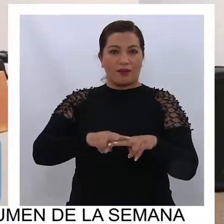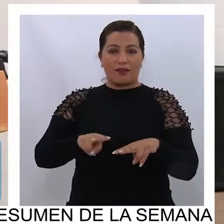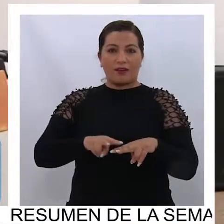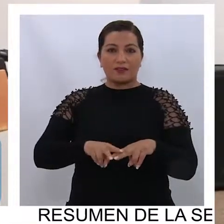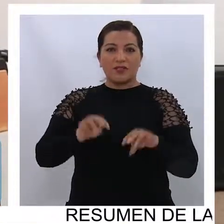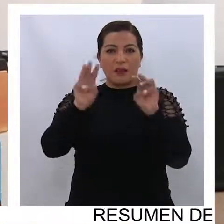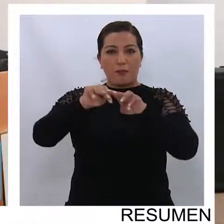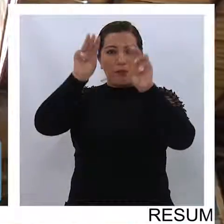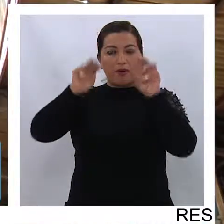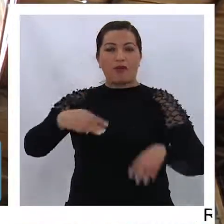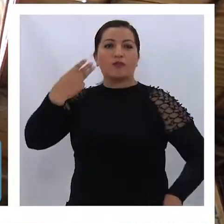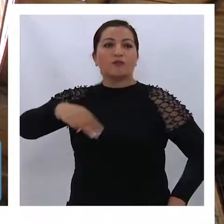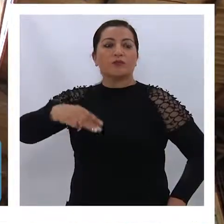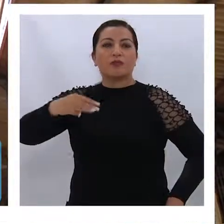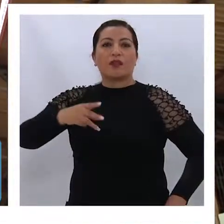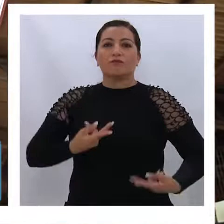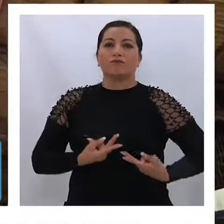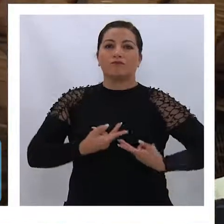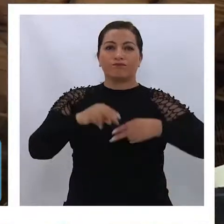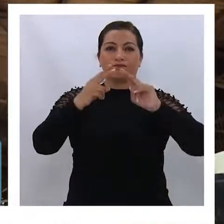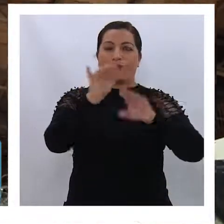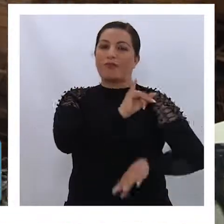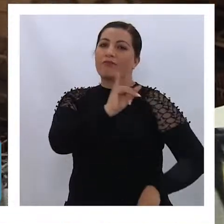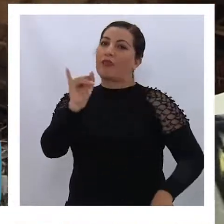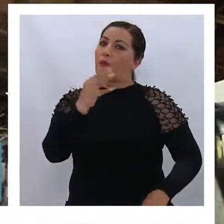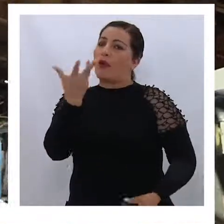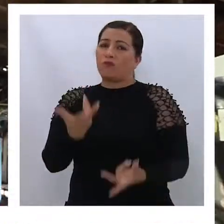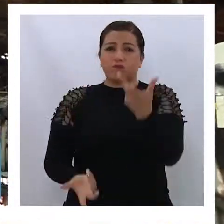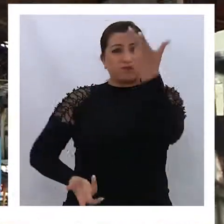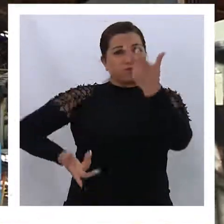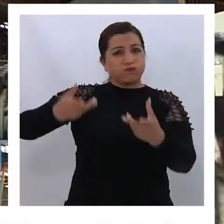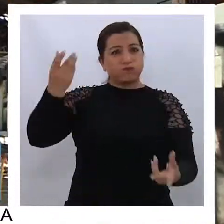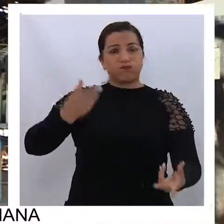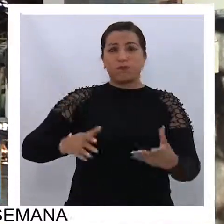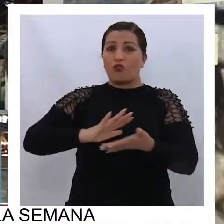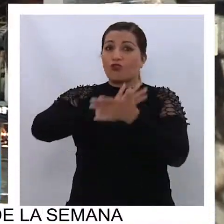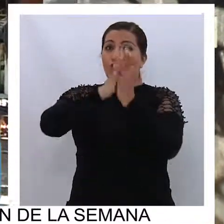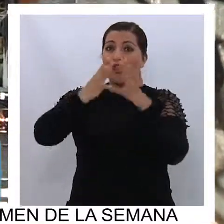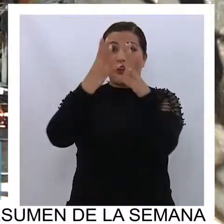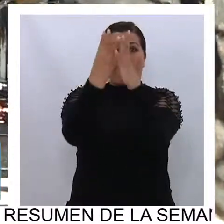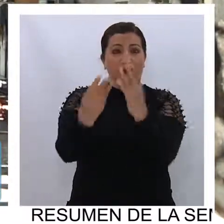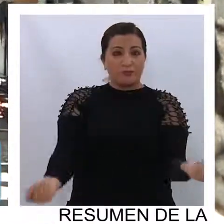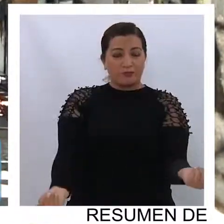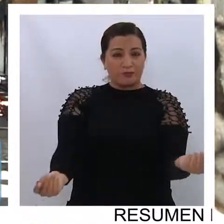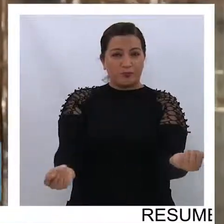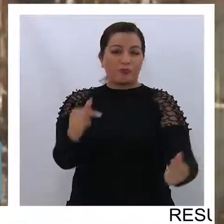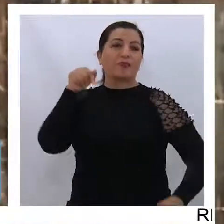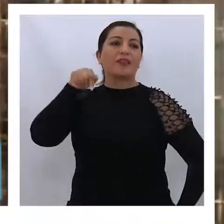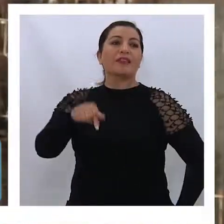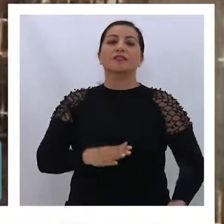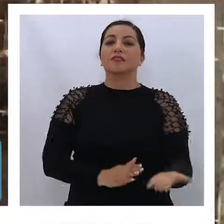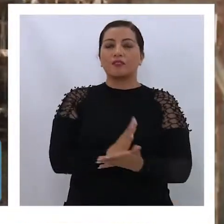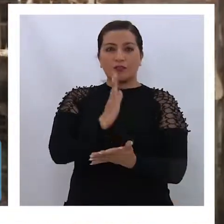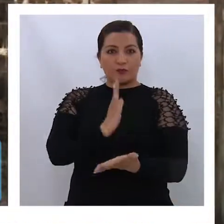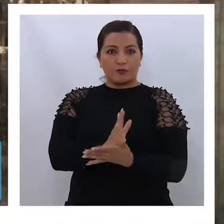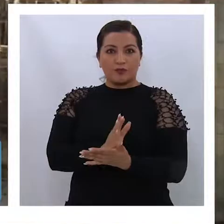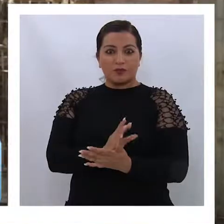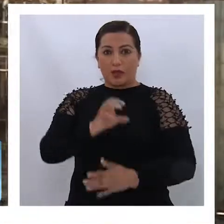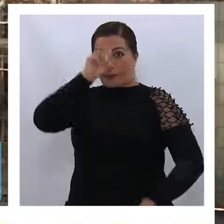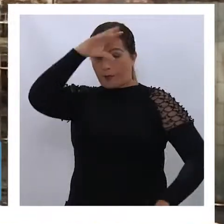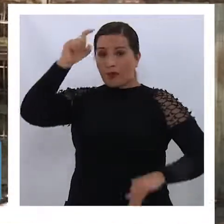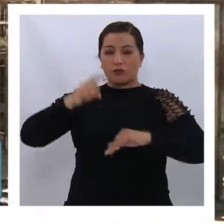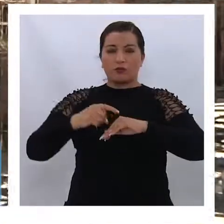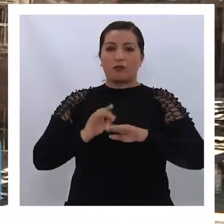sinestrado o mercado municipal de dicha comuna, luego que un voraz incendio destruyera la totalidad del lugar. Es así que